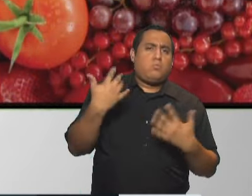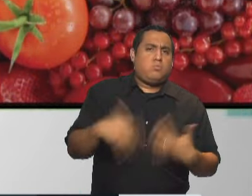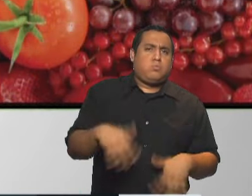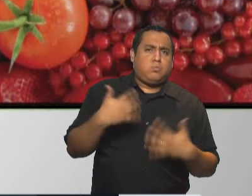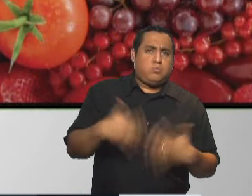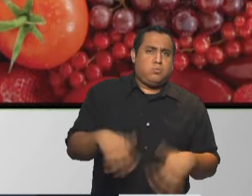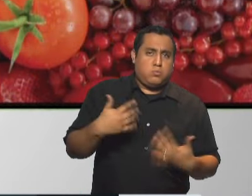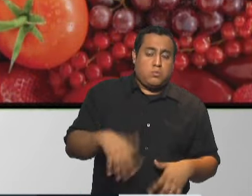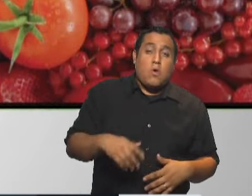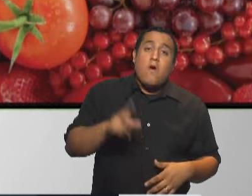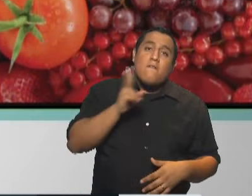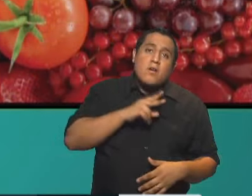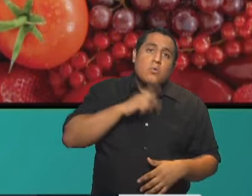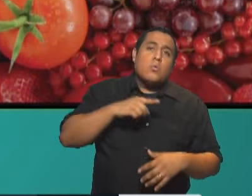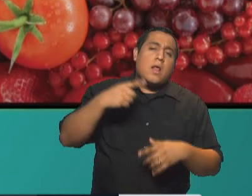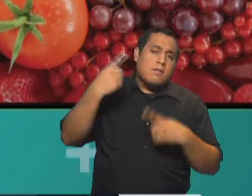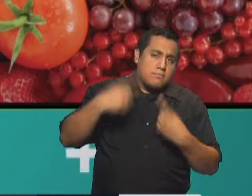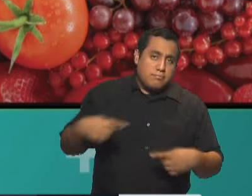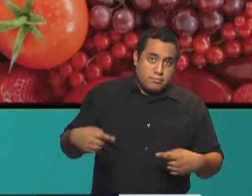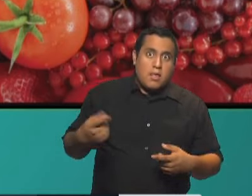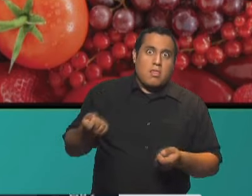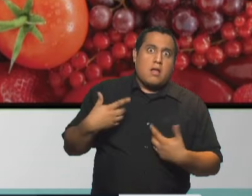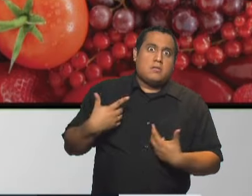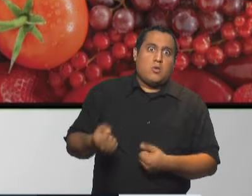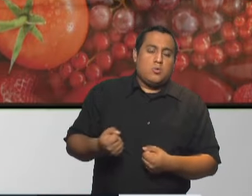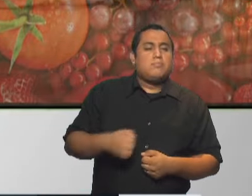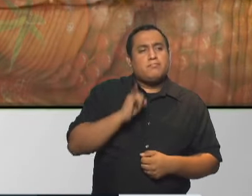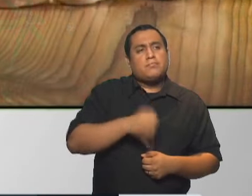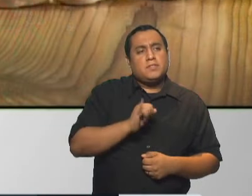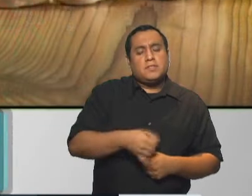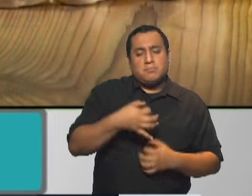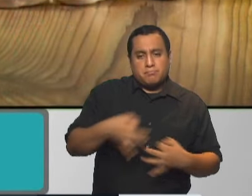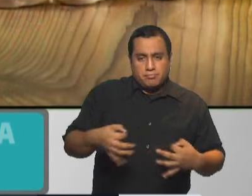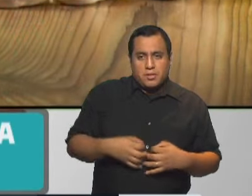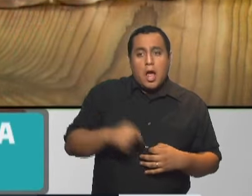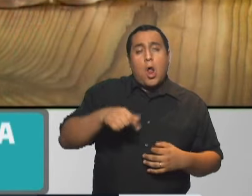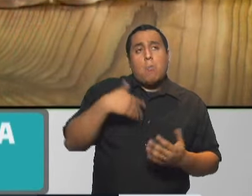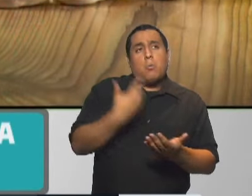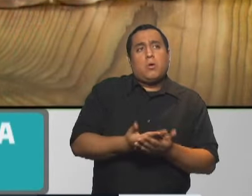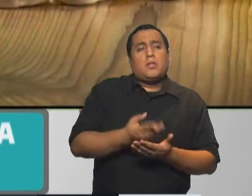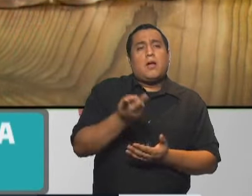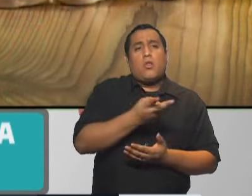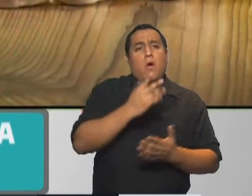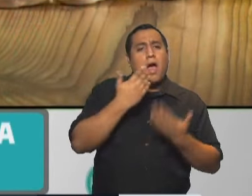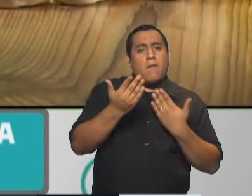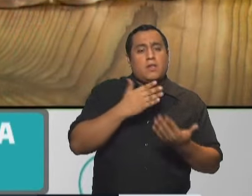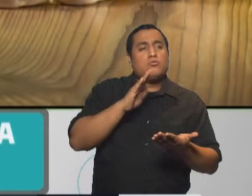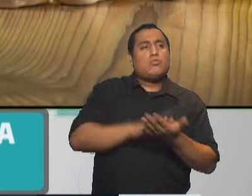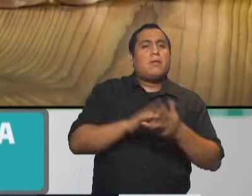tiene el consumo de estos alimentos sobre la salud sin dudas ahora voy a proponerles a ustedes hablar de algo que